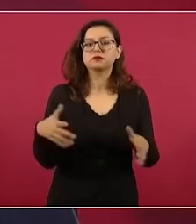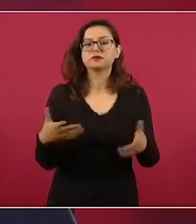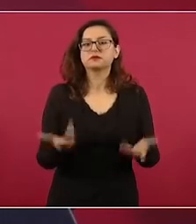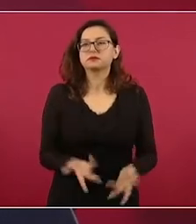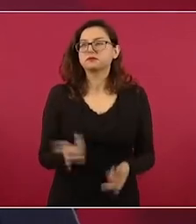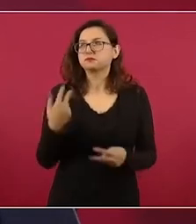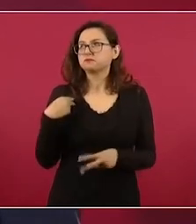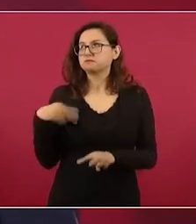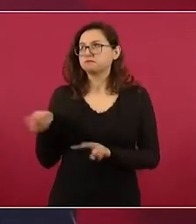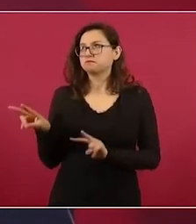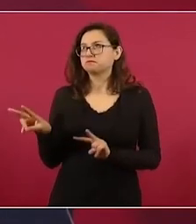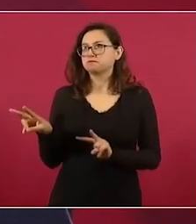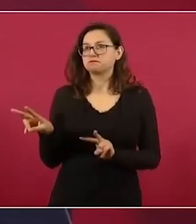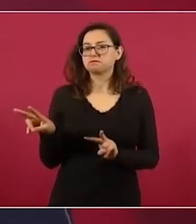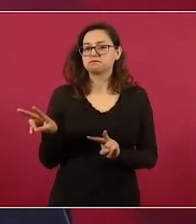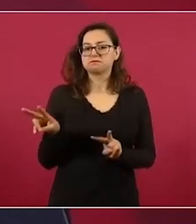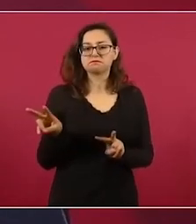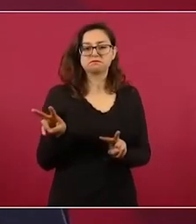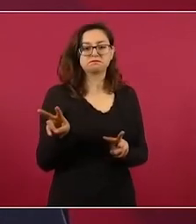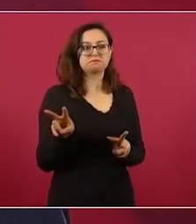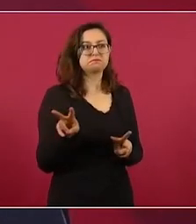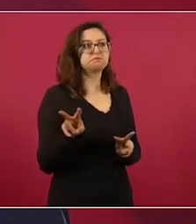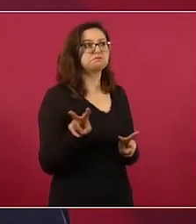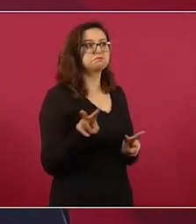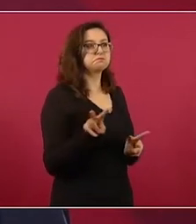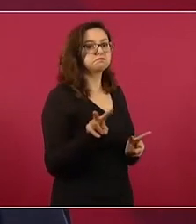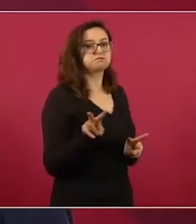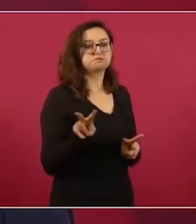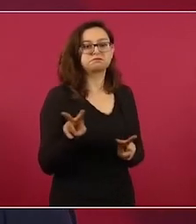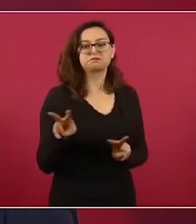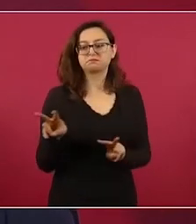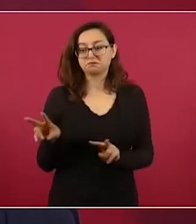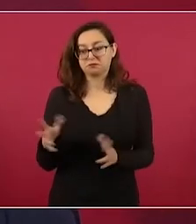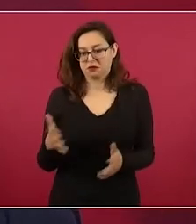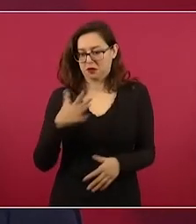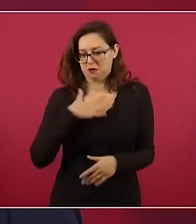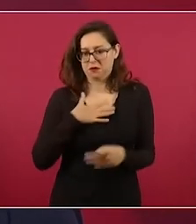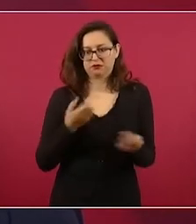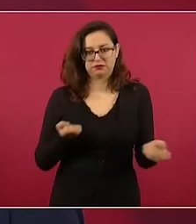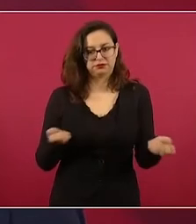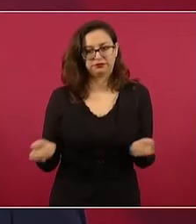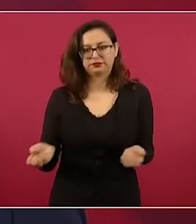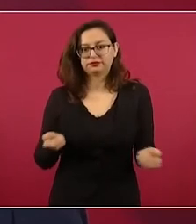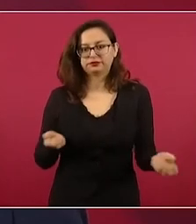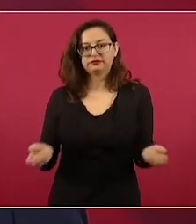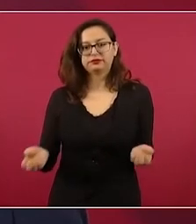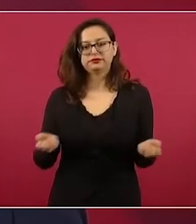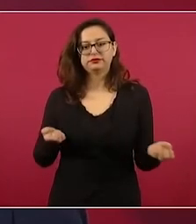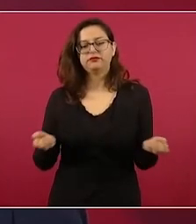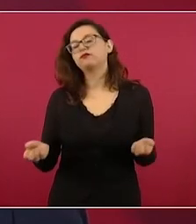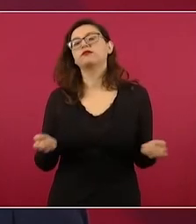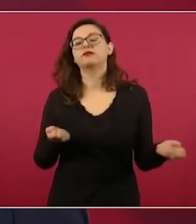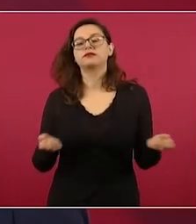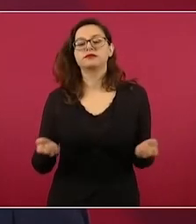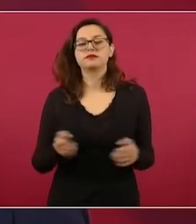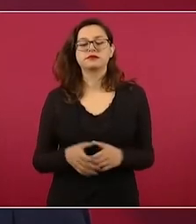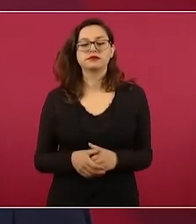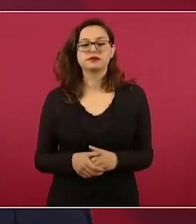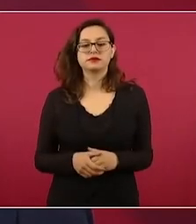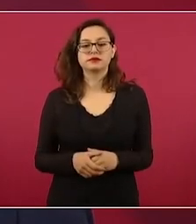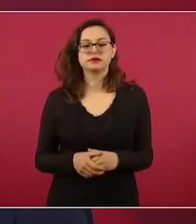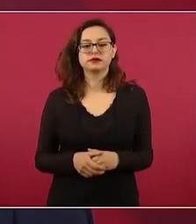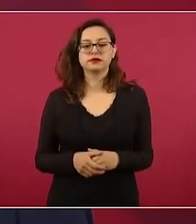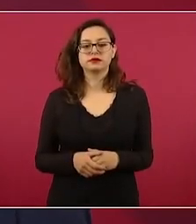haciendo mis ejercicios para